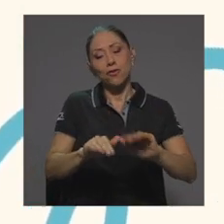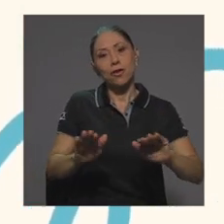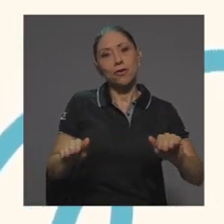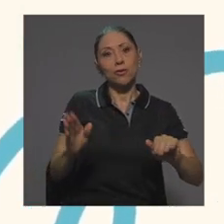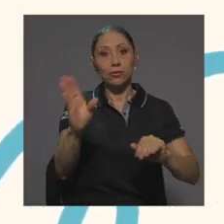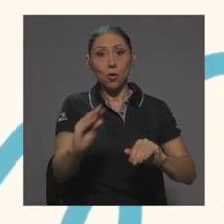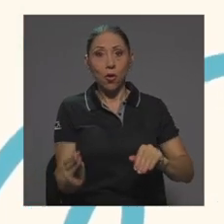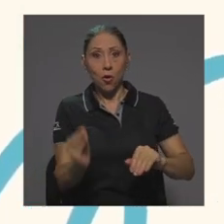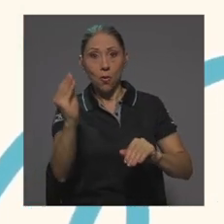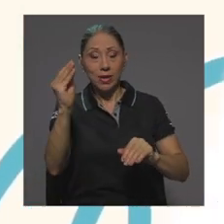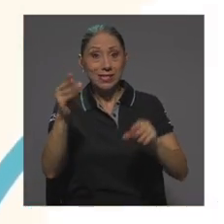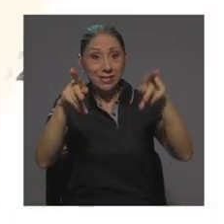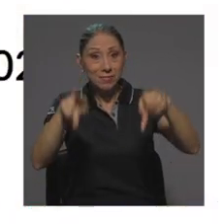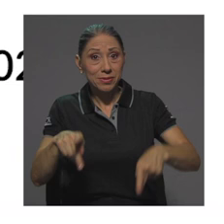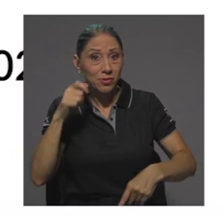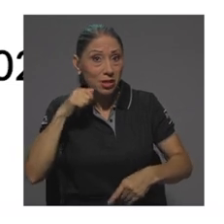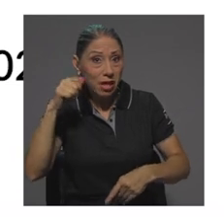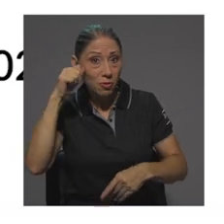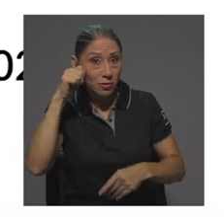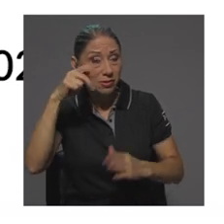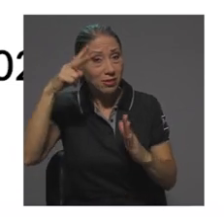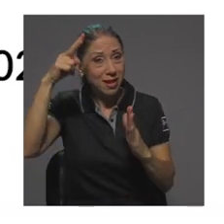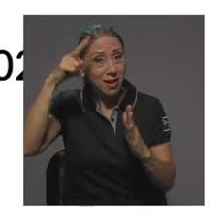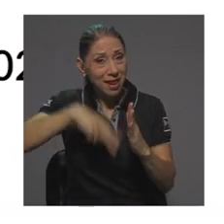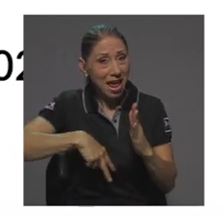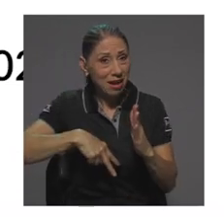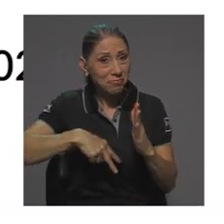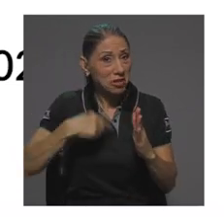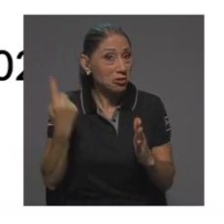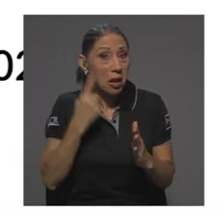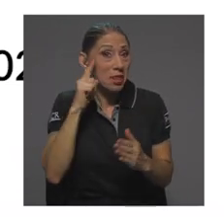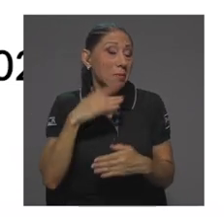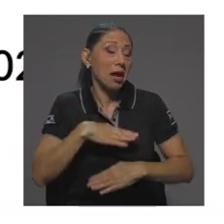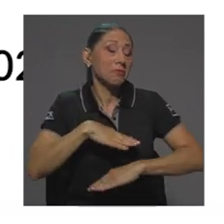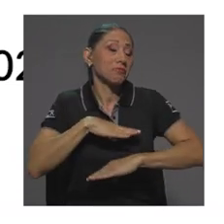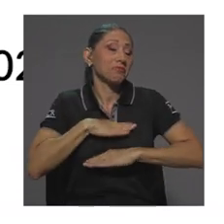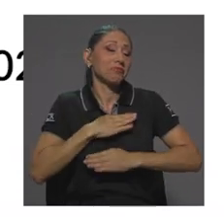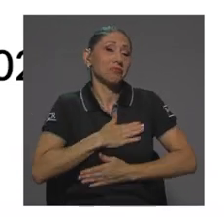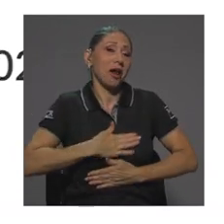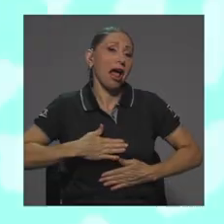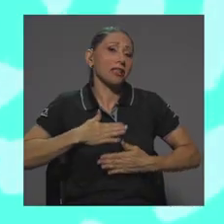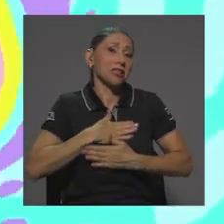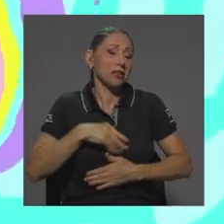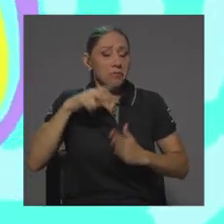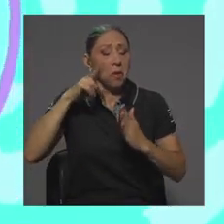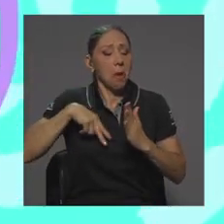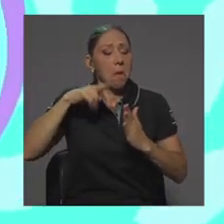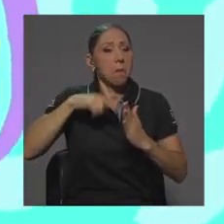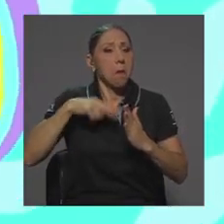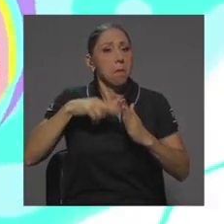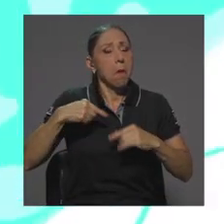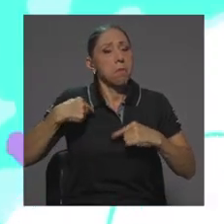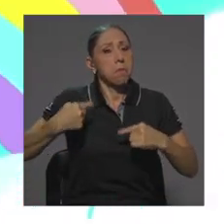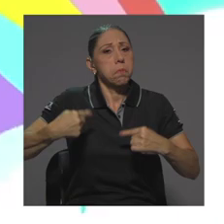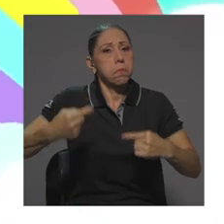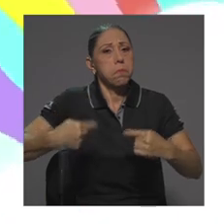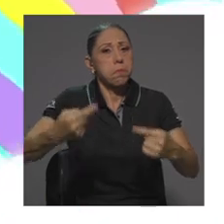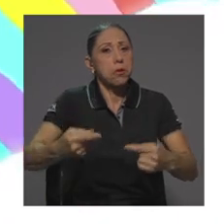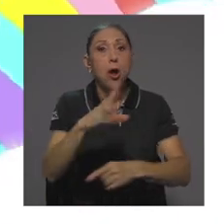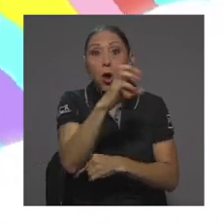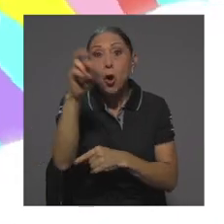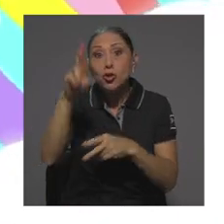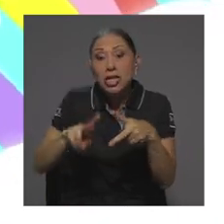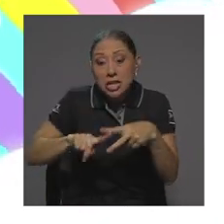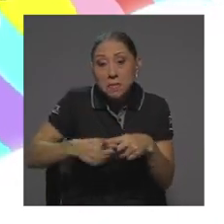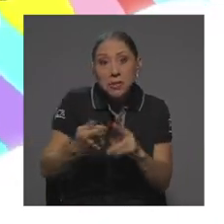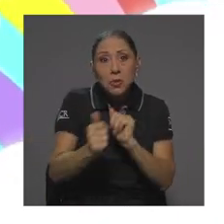jóvenes y adultos participantes lean, por puro placer, en forma ininterrumpida. Costa Rica abrió el